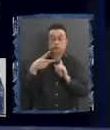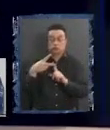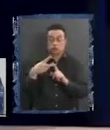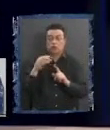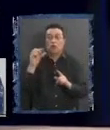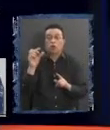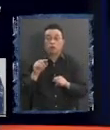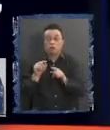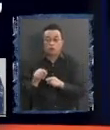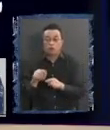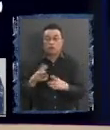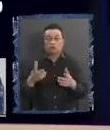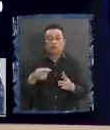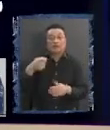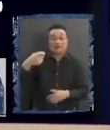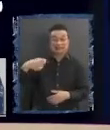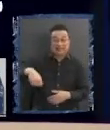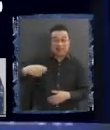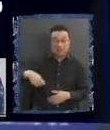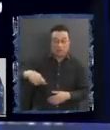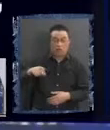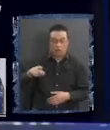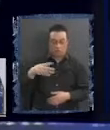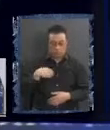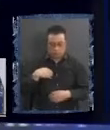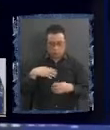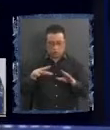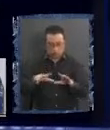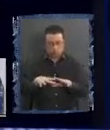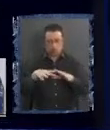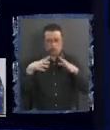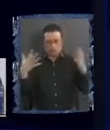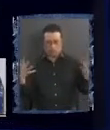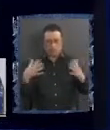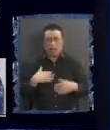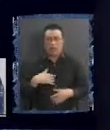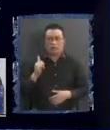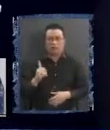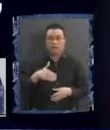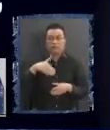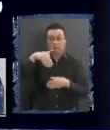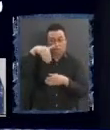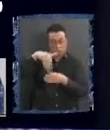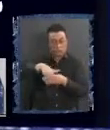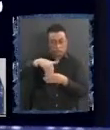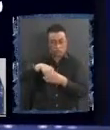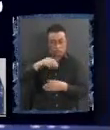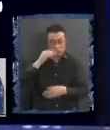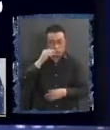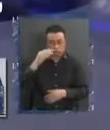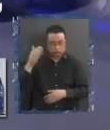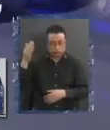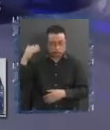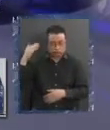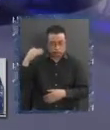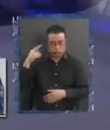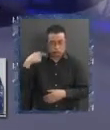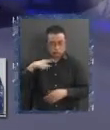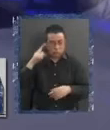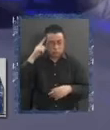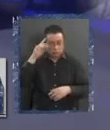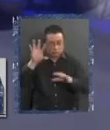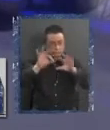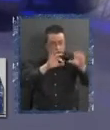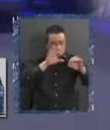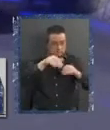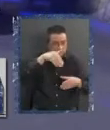que es la de los senadores a mi me parece sorprendente que quienes votamos hace pocos meses por elegir senadores durante